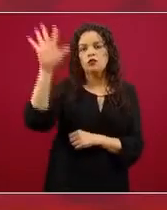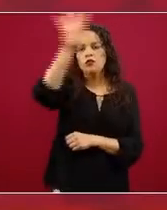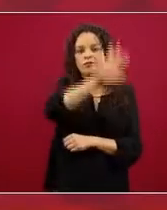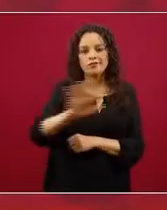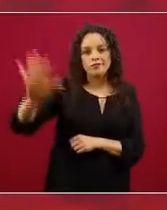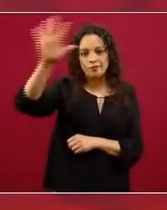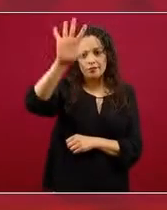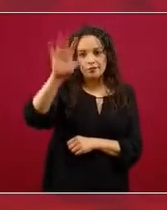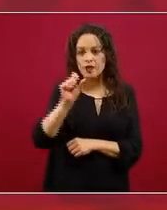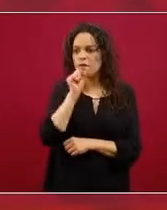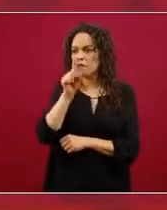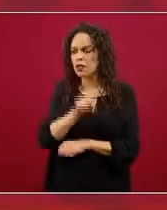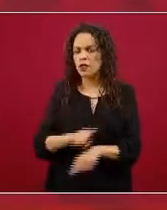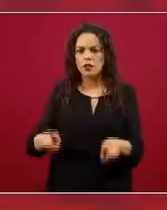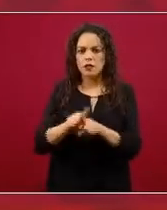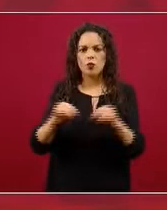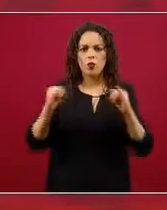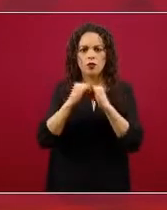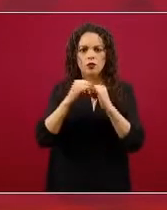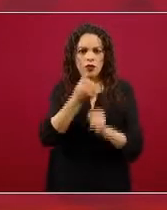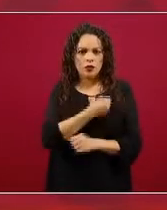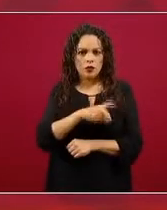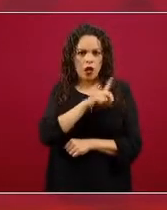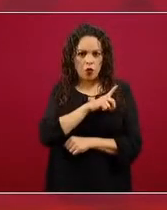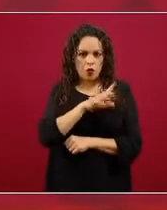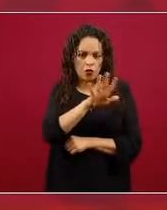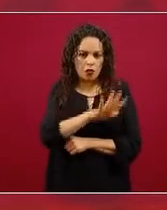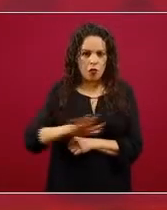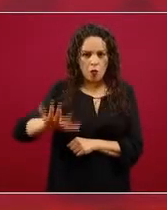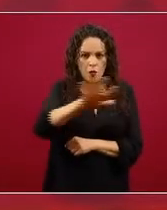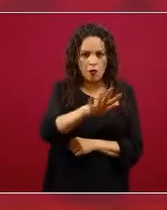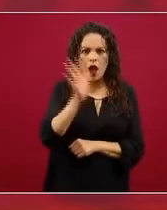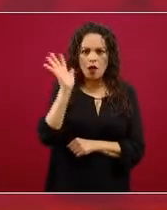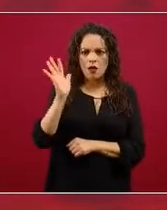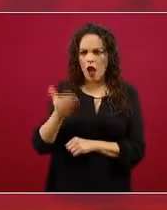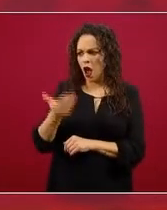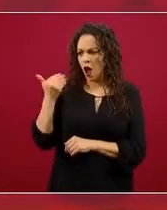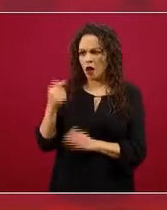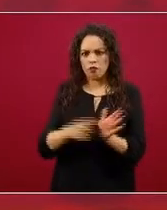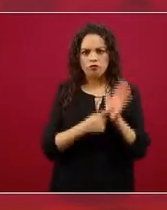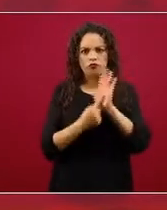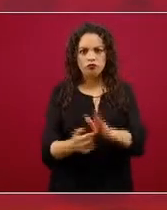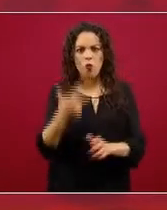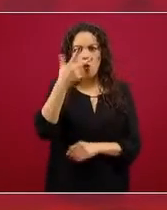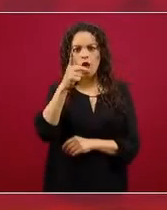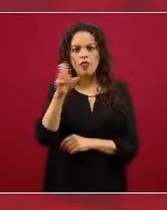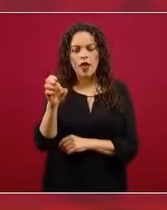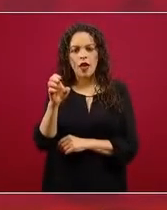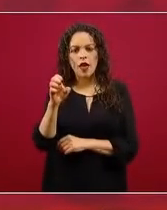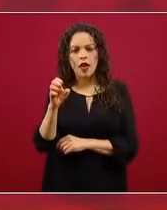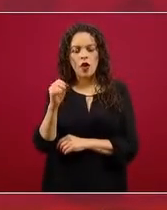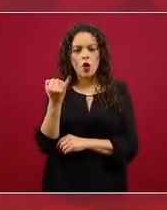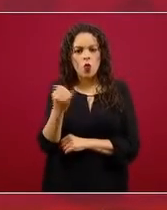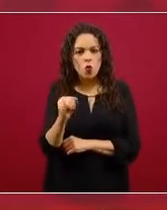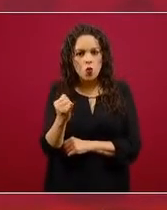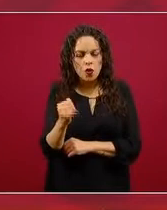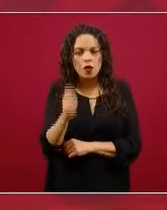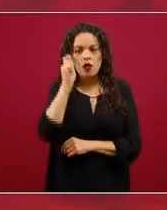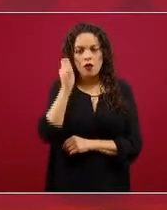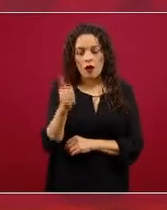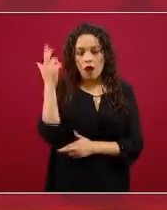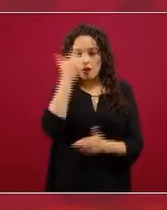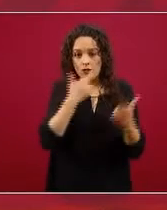Y el propio Instituto de Salud Pública acaba de presentar, hace el 8 de junio, una revisión de literatura